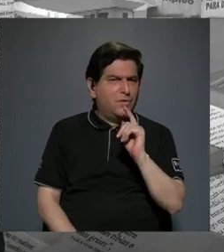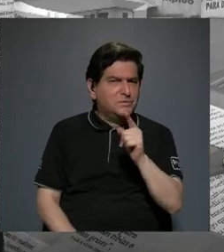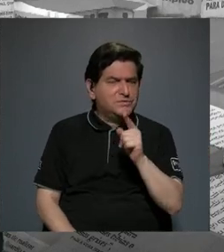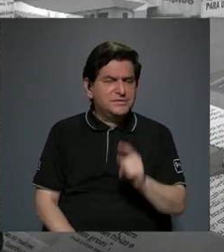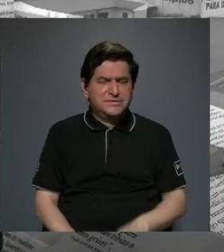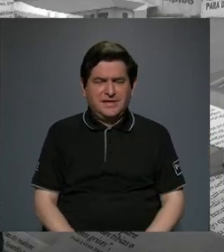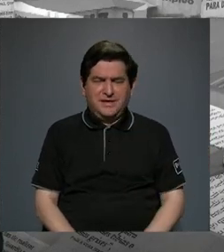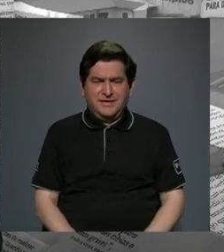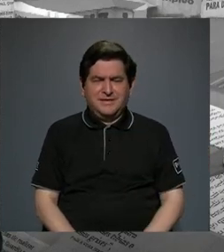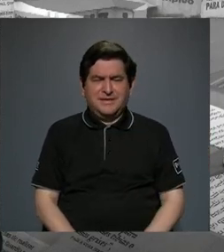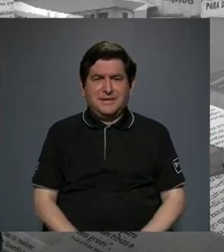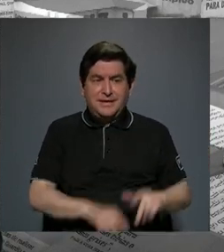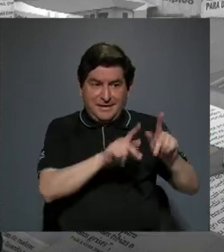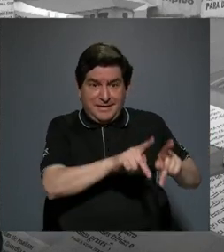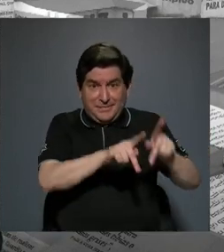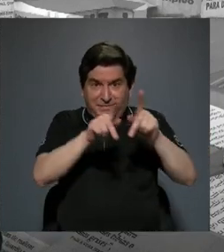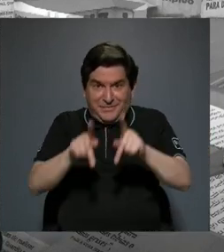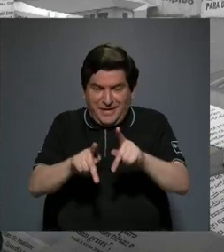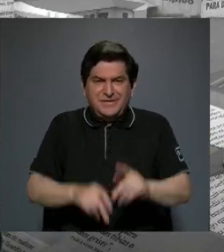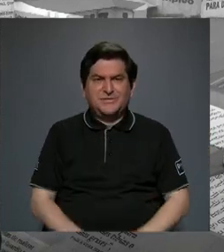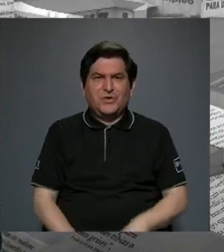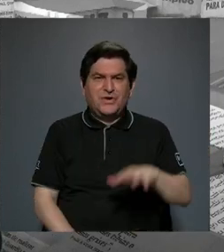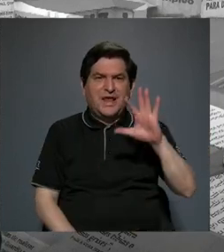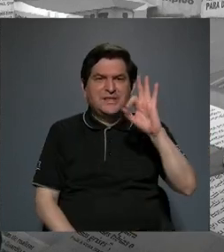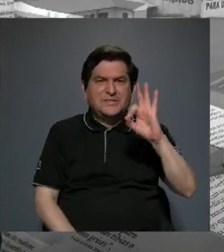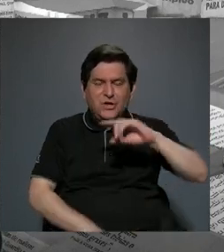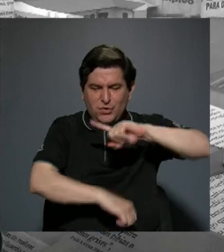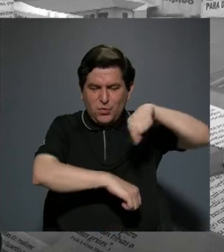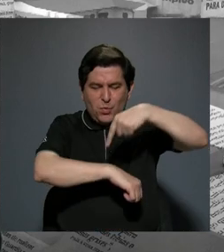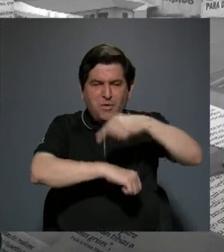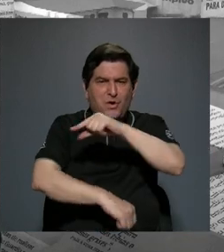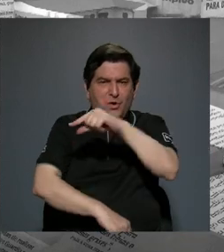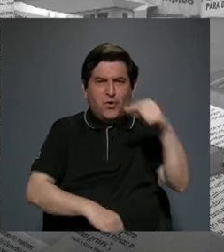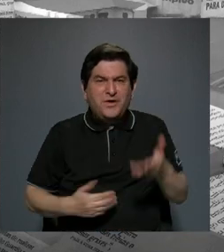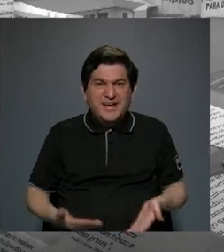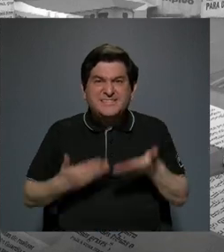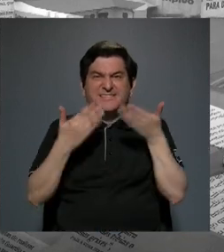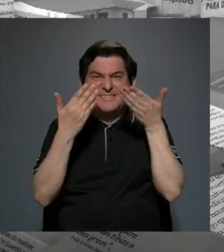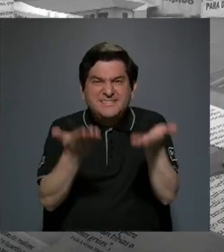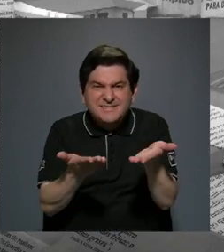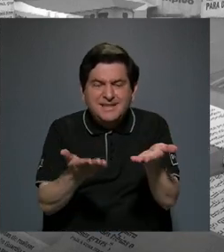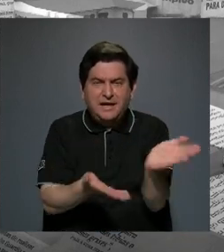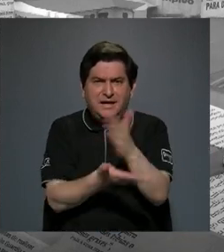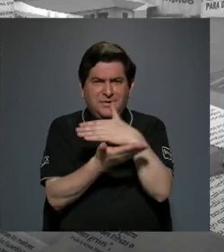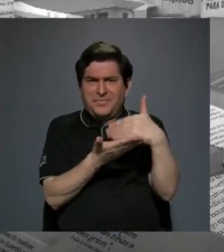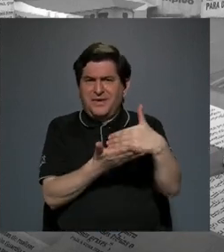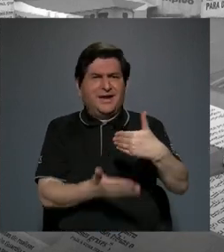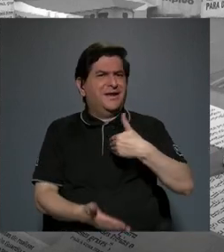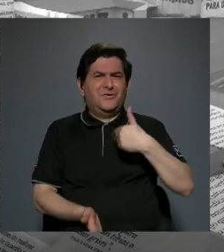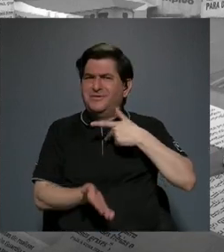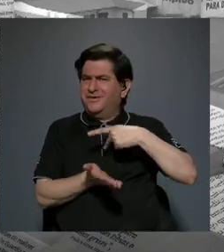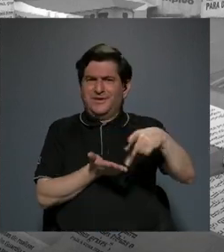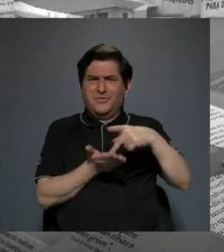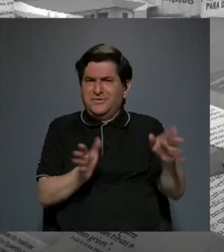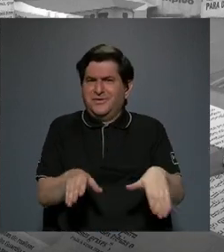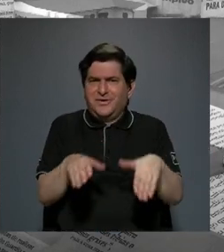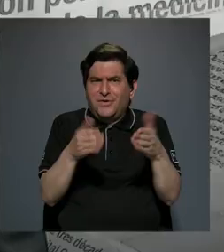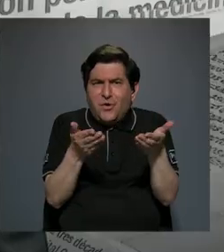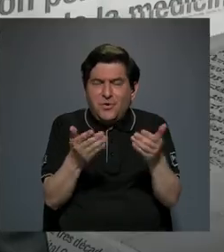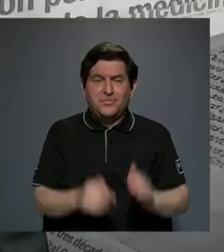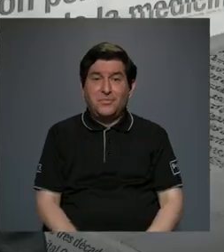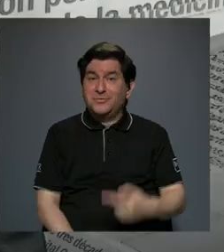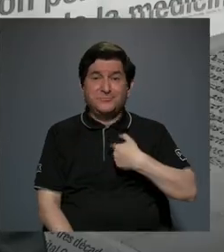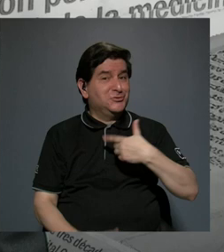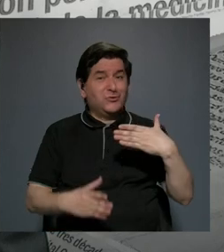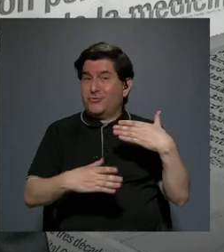personas logren dedicar nueve horas a la semana para algo que no reciben remuneración. Es que no